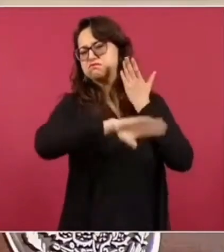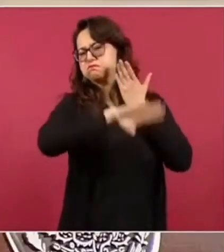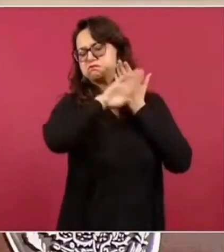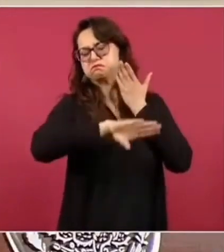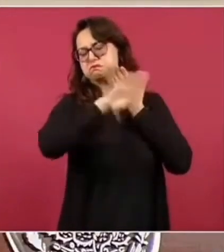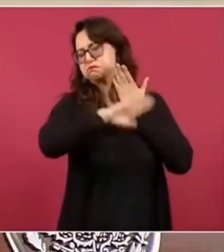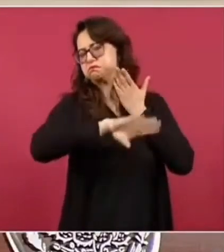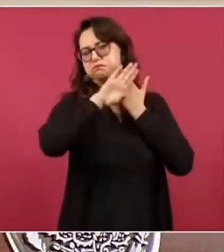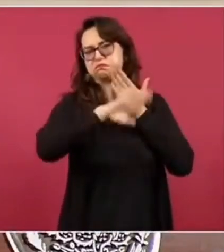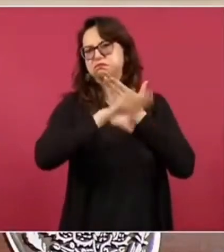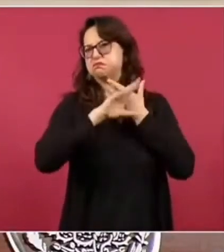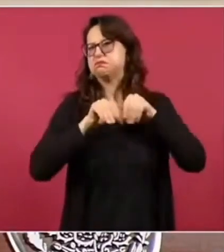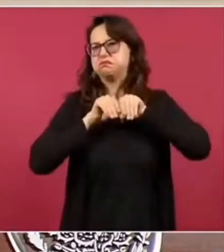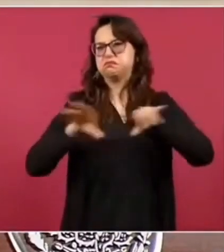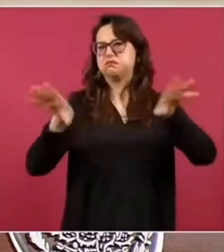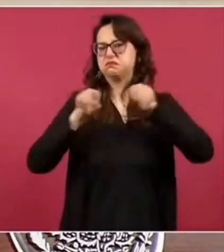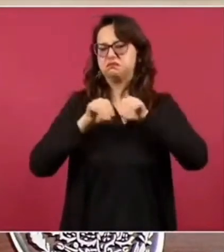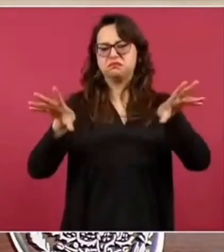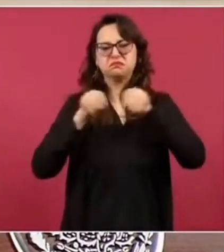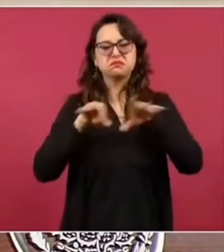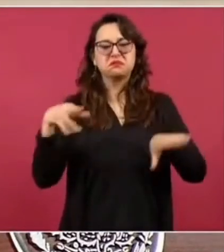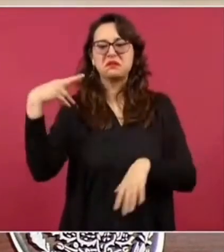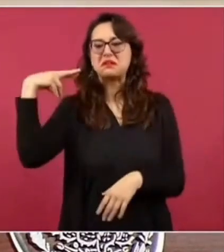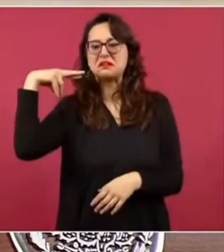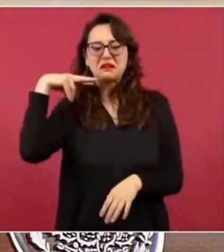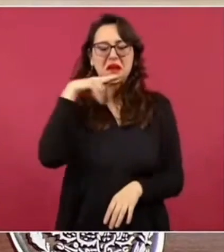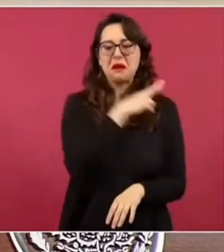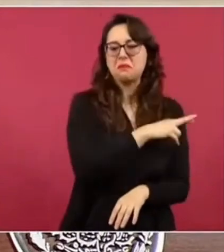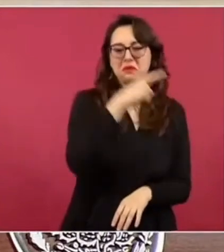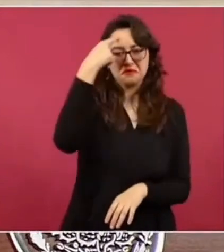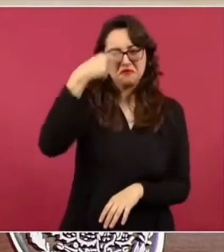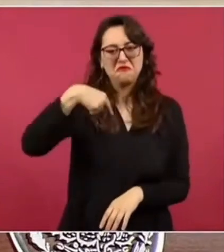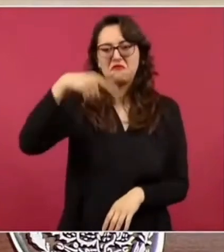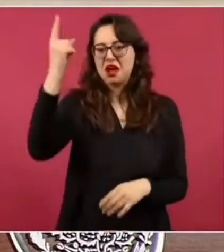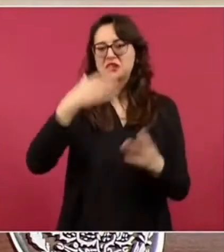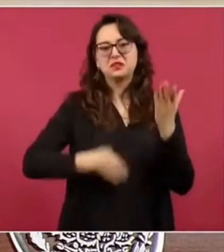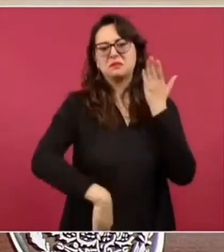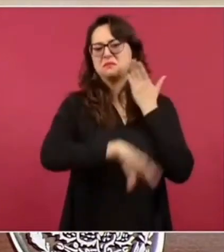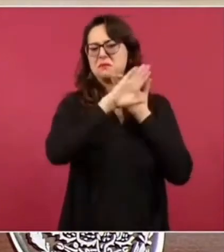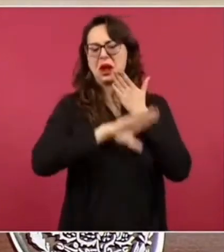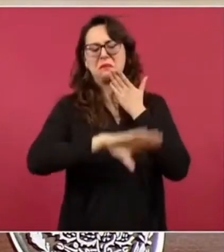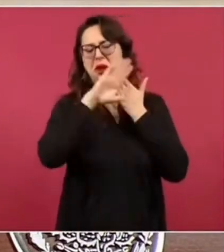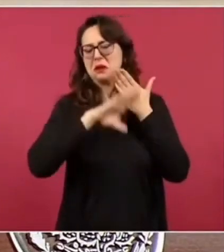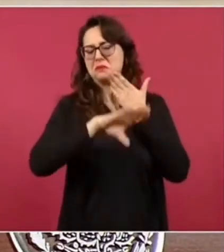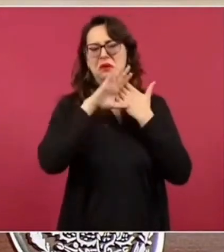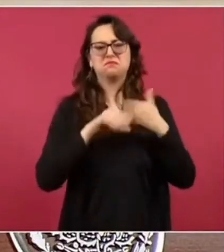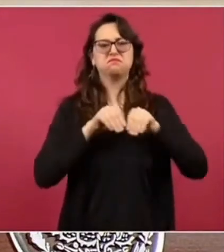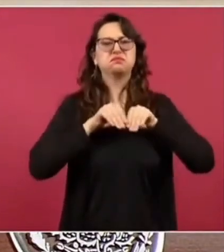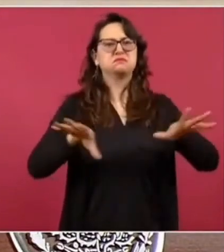este de inmediato sin titubeos